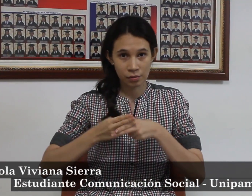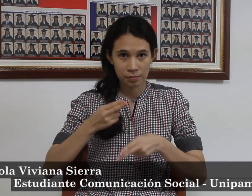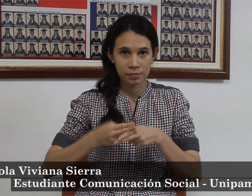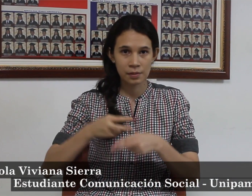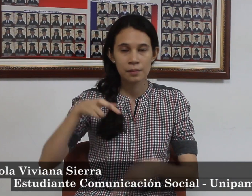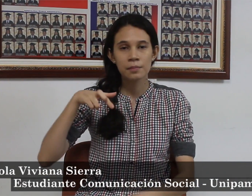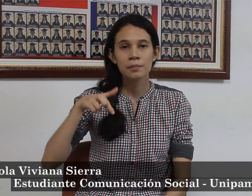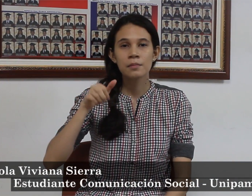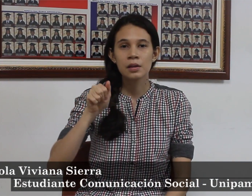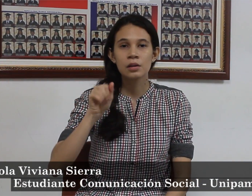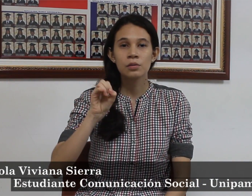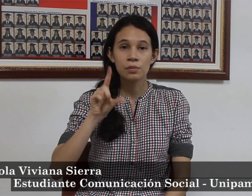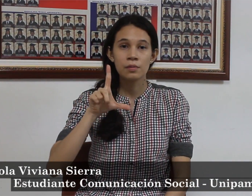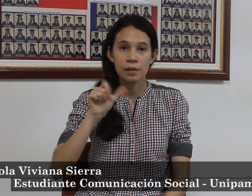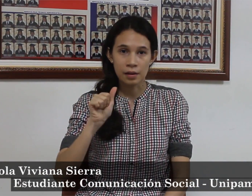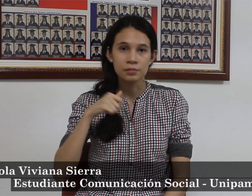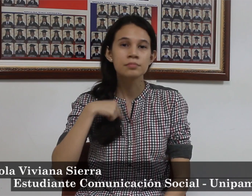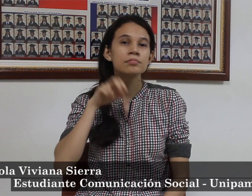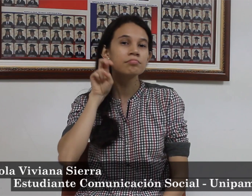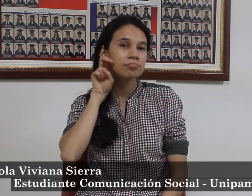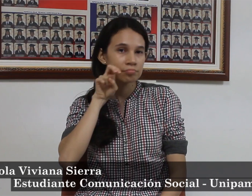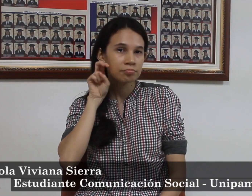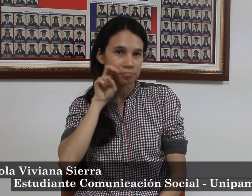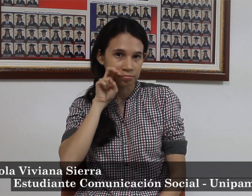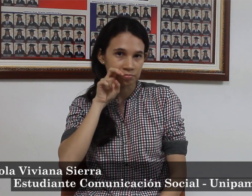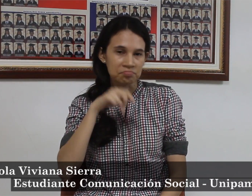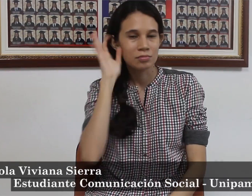Hola a todos, yo soy Paola